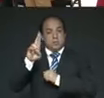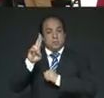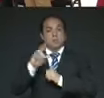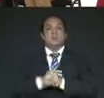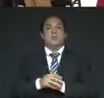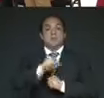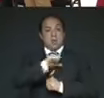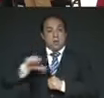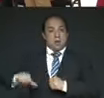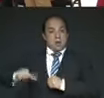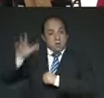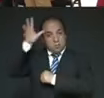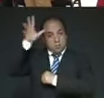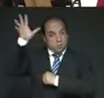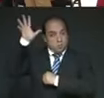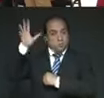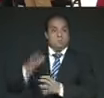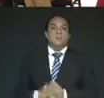de Cuauhtémoc.